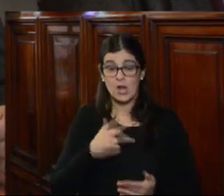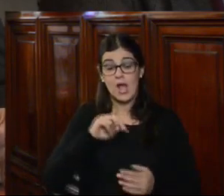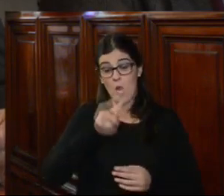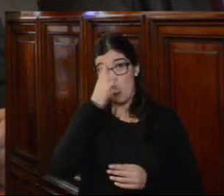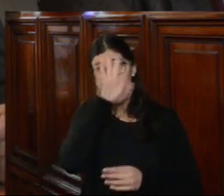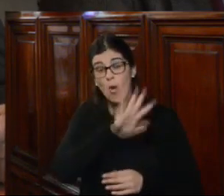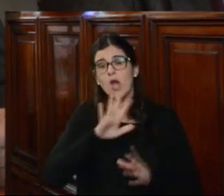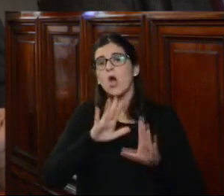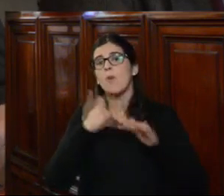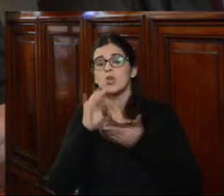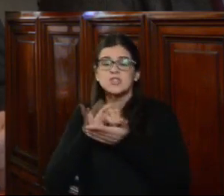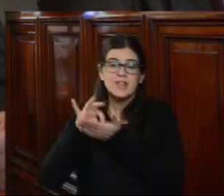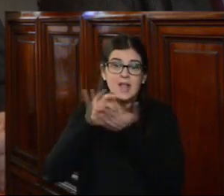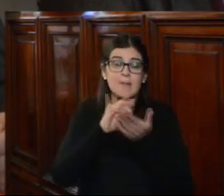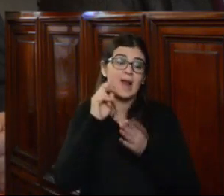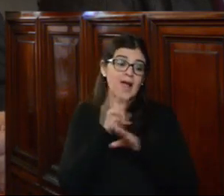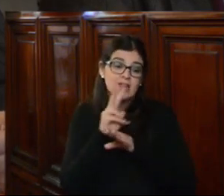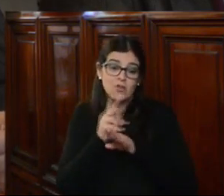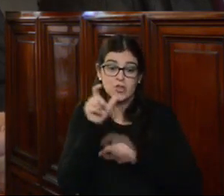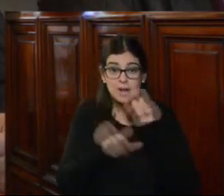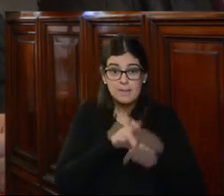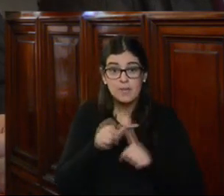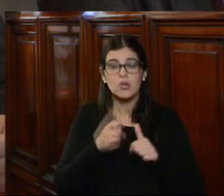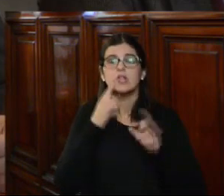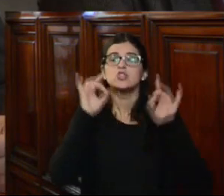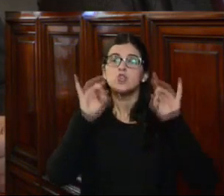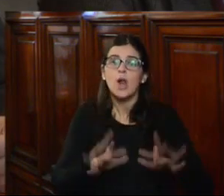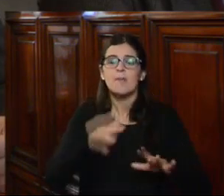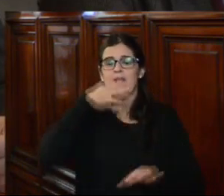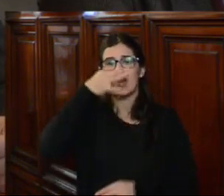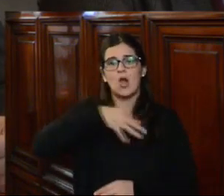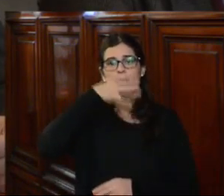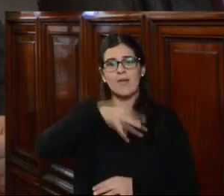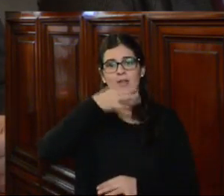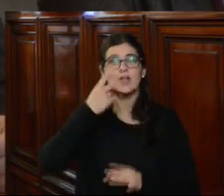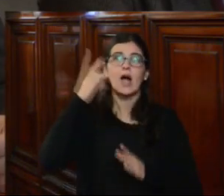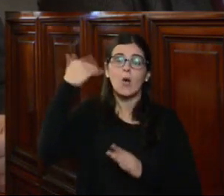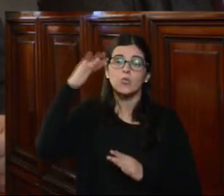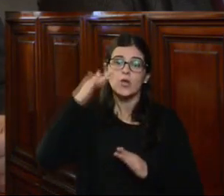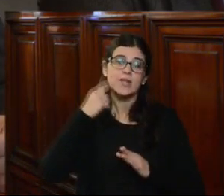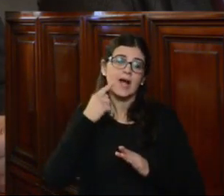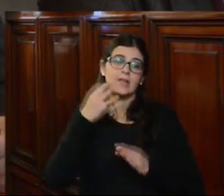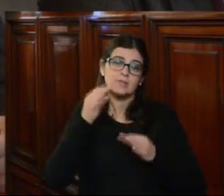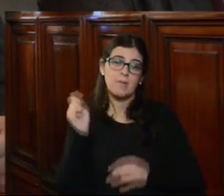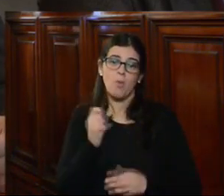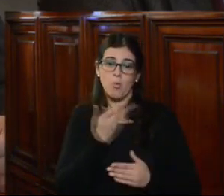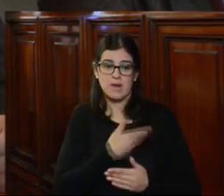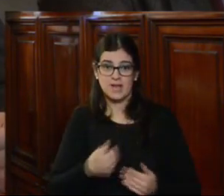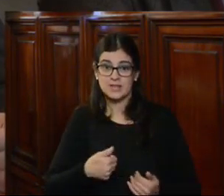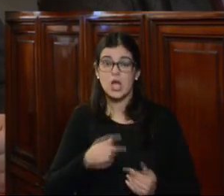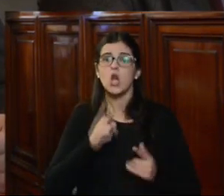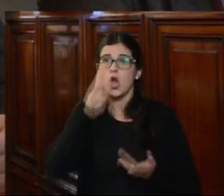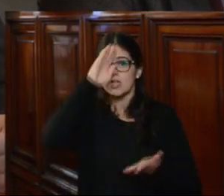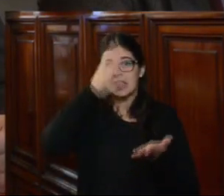Uruguay, como en el resto del sistema, las Defensorías del Pueblo solamente emiten recomendaciones a las autoridades públicas, no constituyen